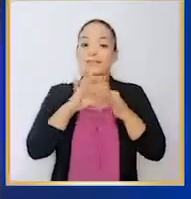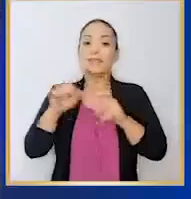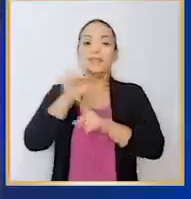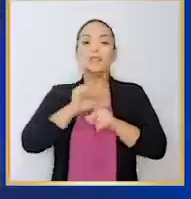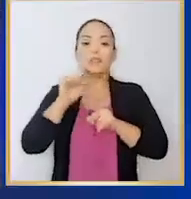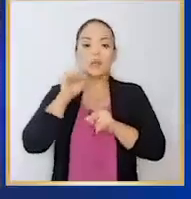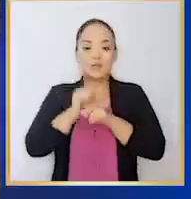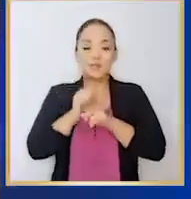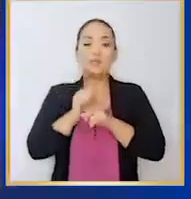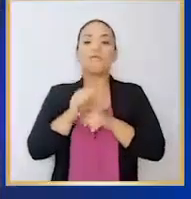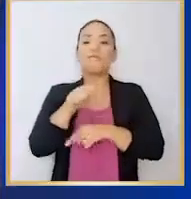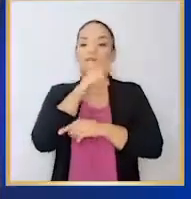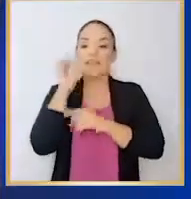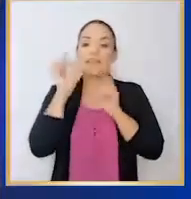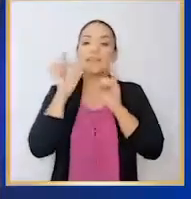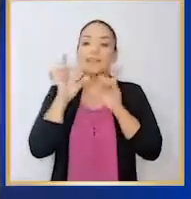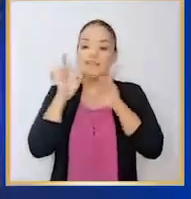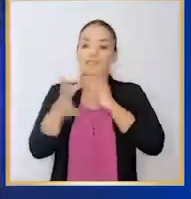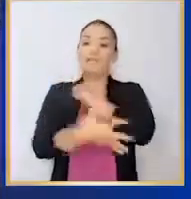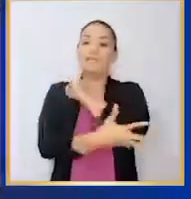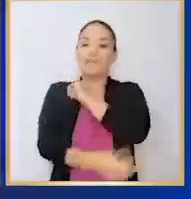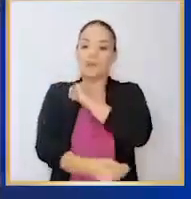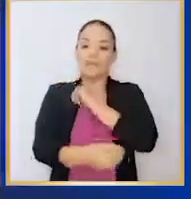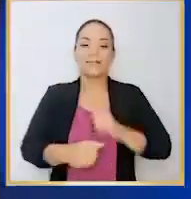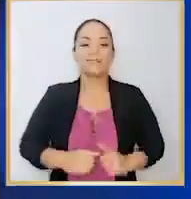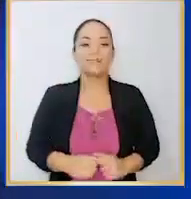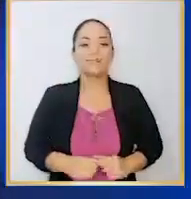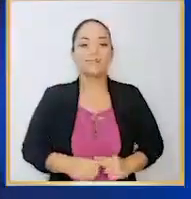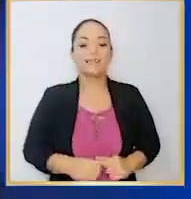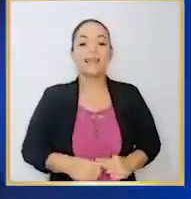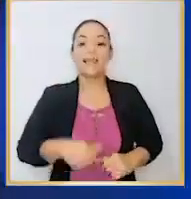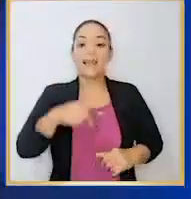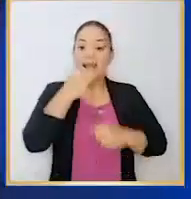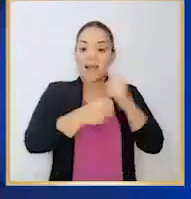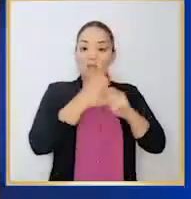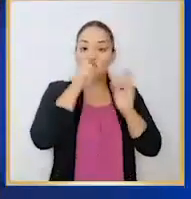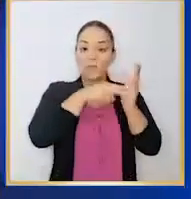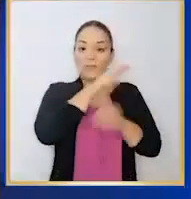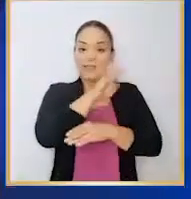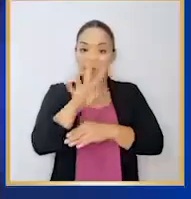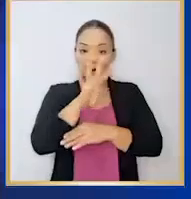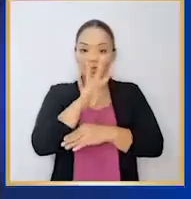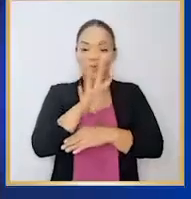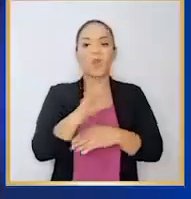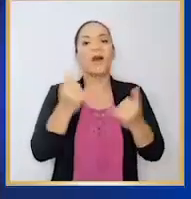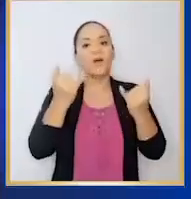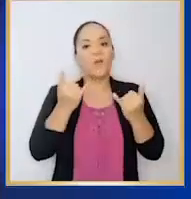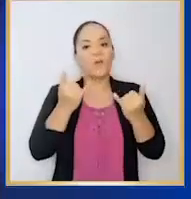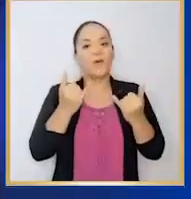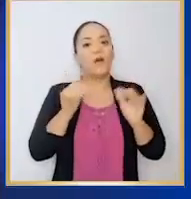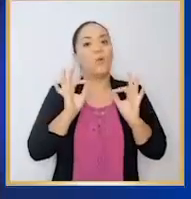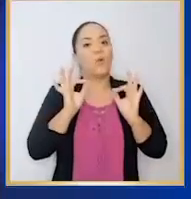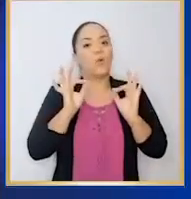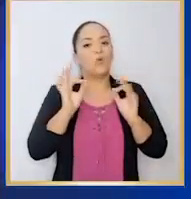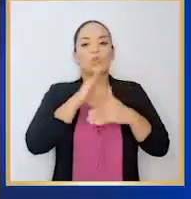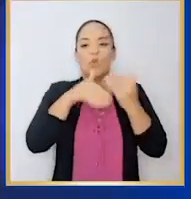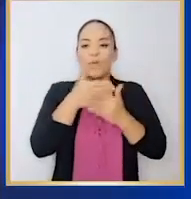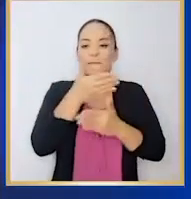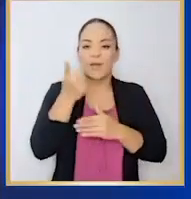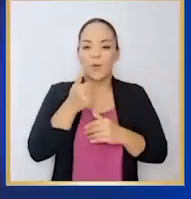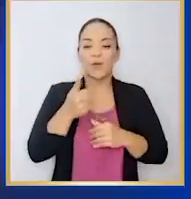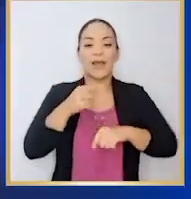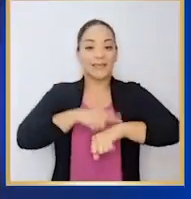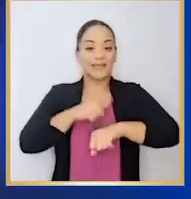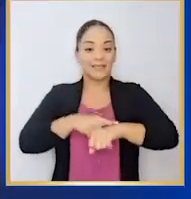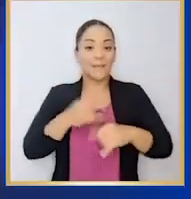aborrecible de la pobreza. Para este 2024 las cifras son más alentadoras aún. Para este periodo